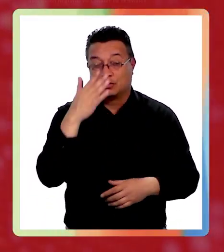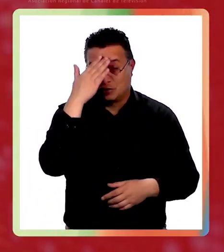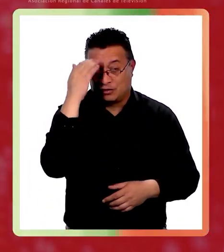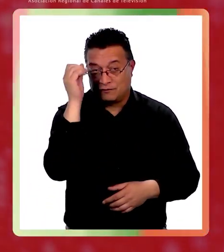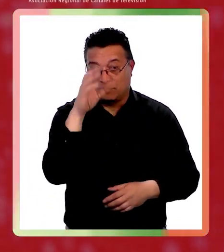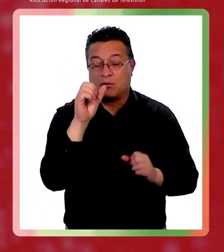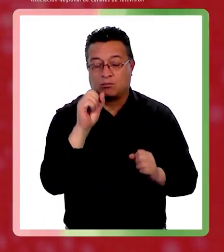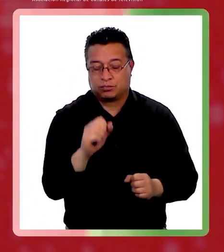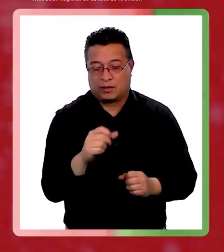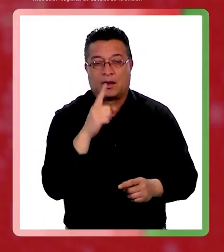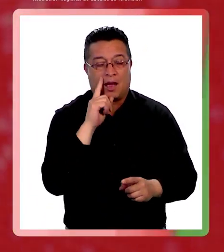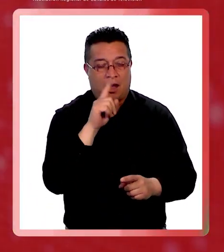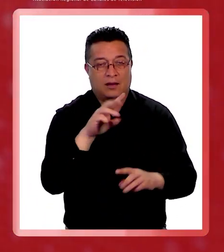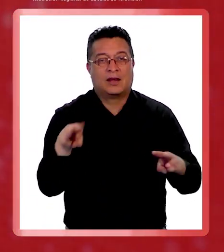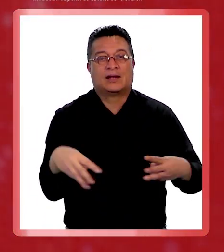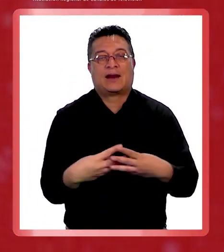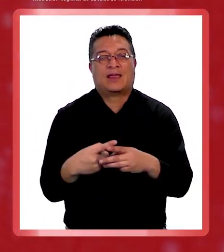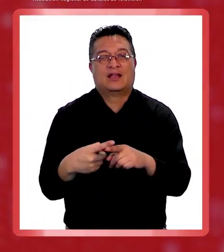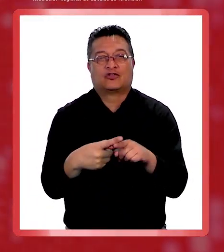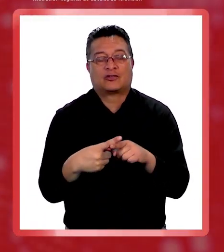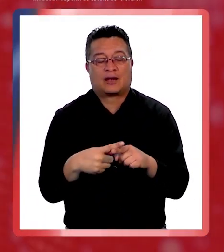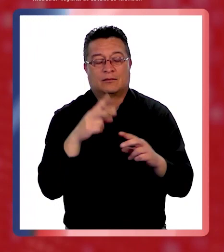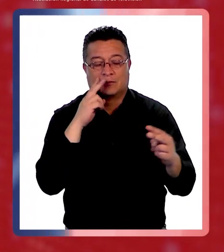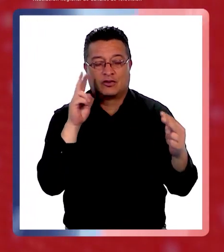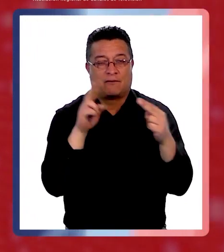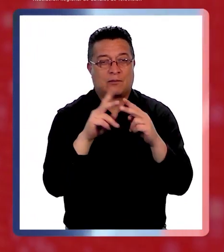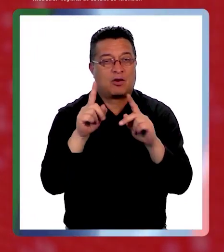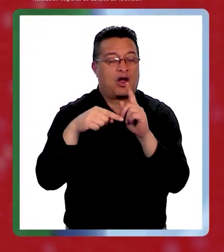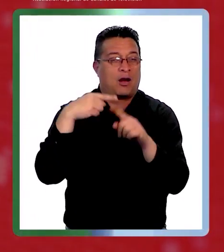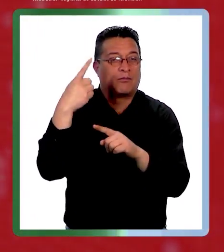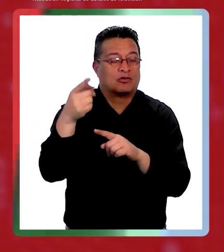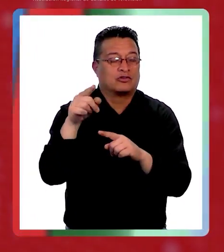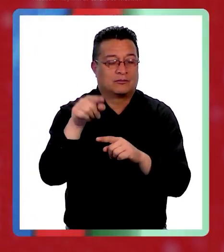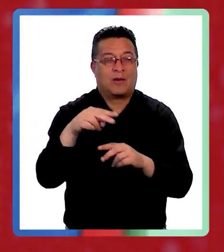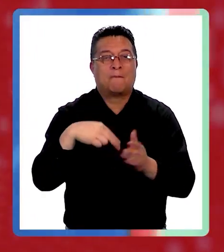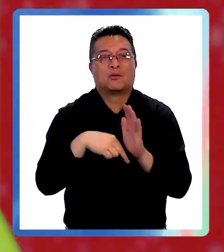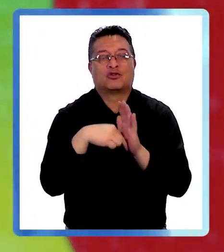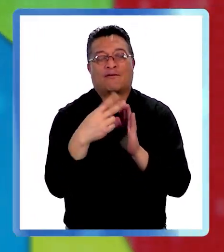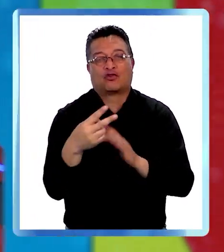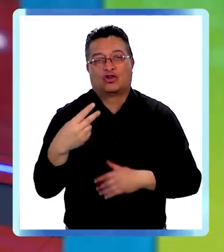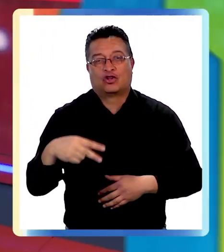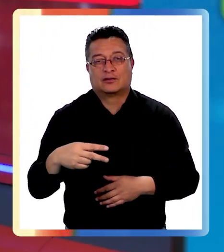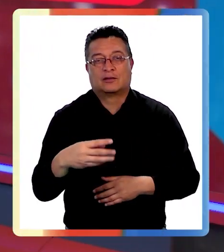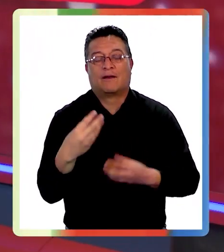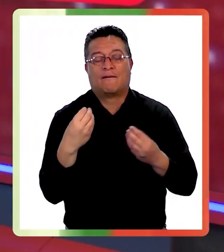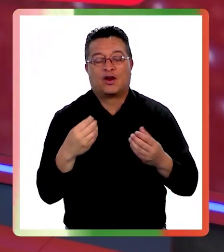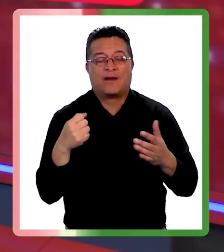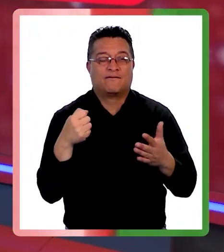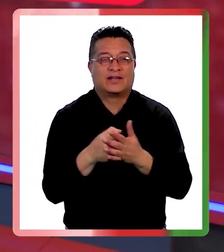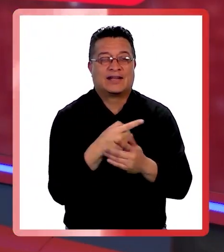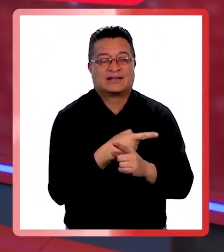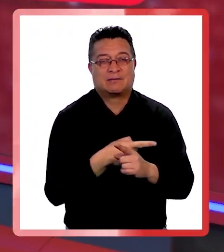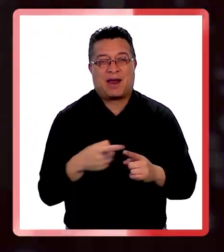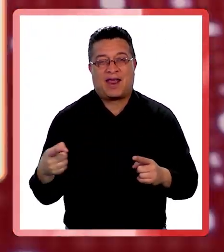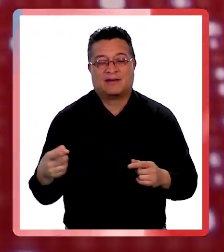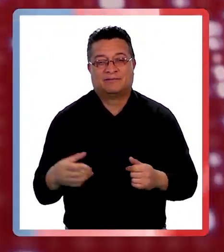también nos pueden encontrar en las redes sociales nos vemos para una próxima edición de Portavoz Noticias que tengan un excelente fin de semana